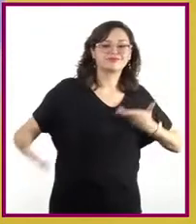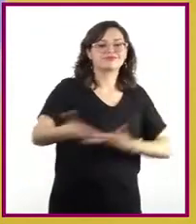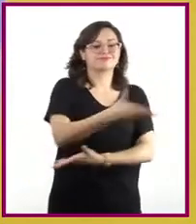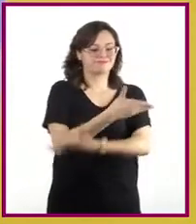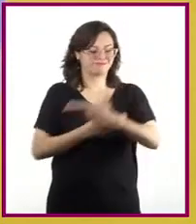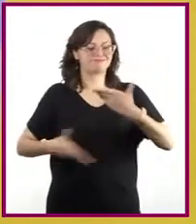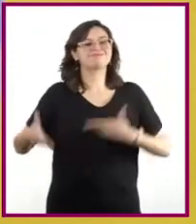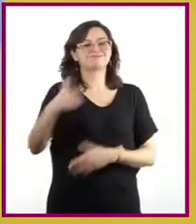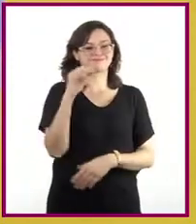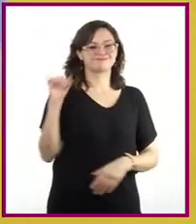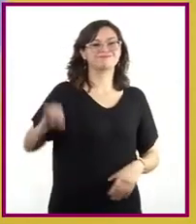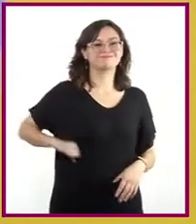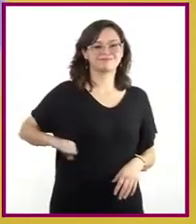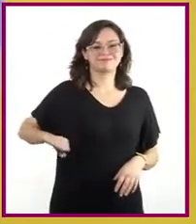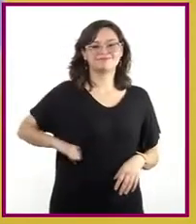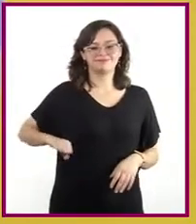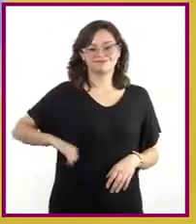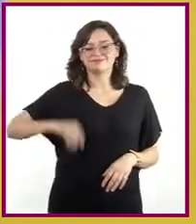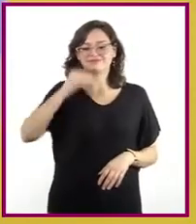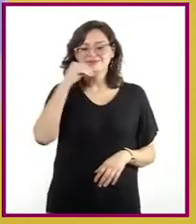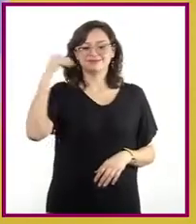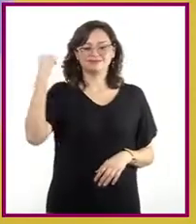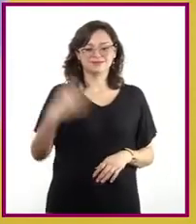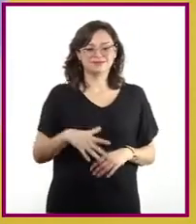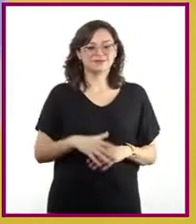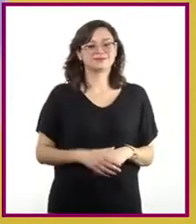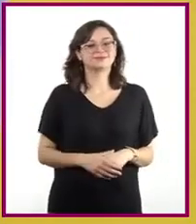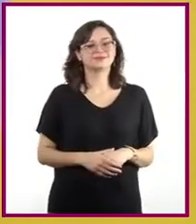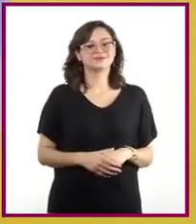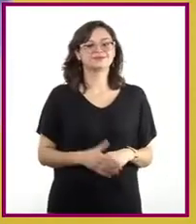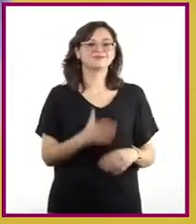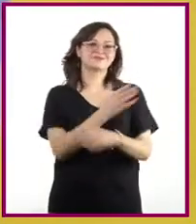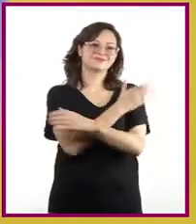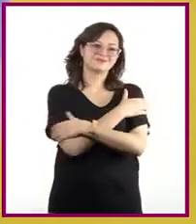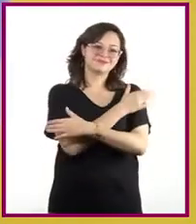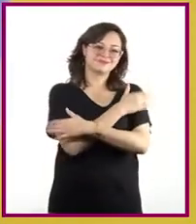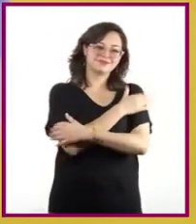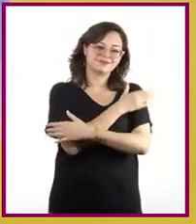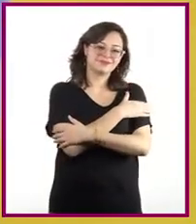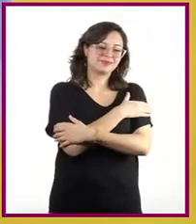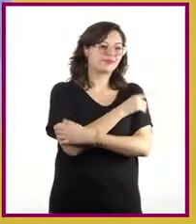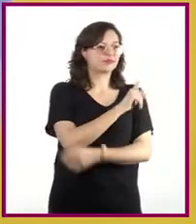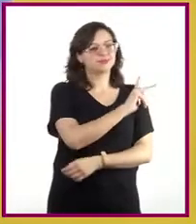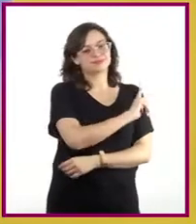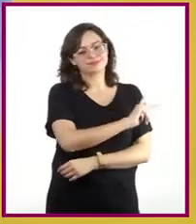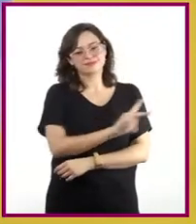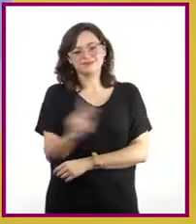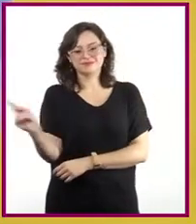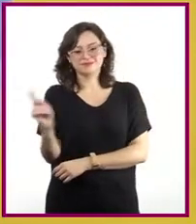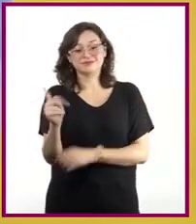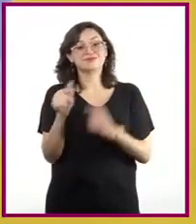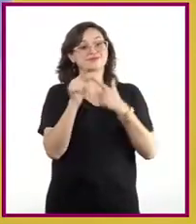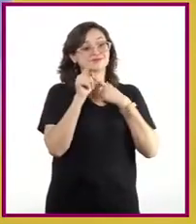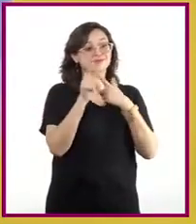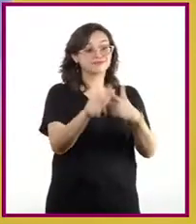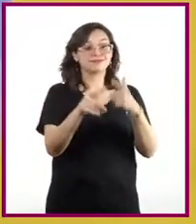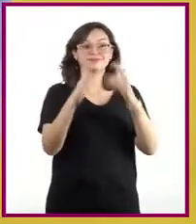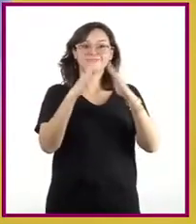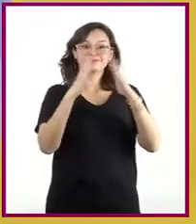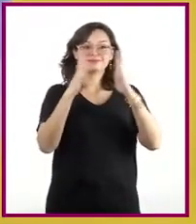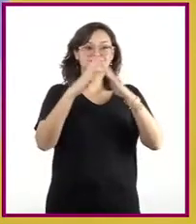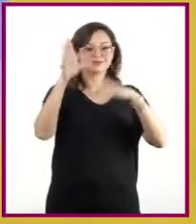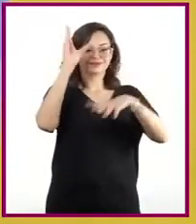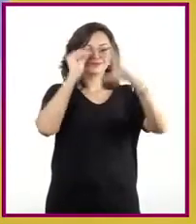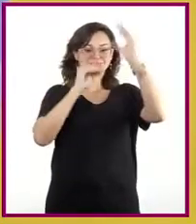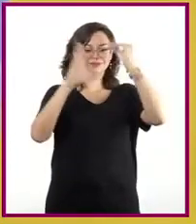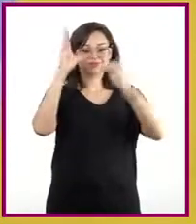grata e interesante experiencia. Les mandamos un fuerte abrazo hasta donde se encuentran. Continúen viendo la programación de